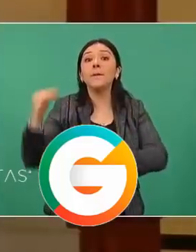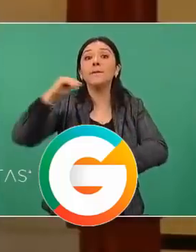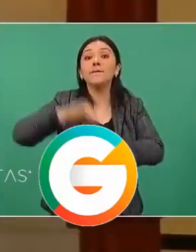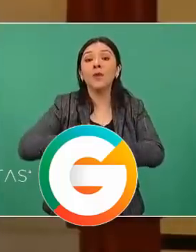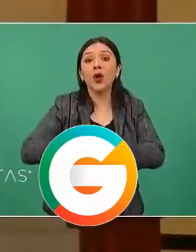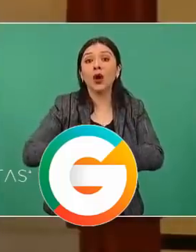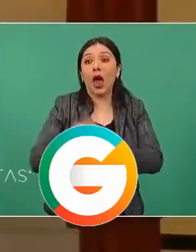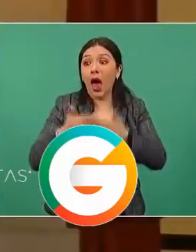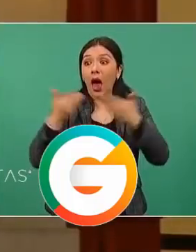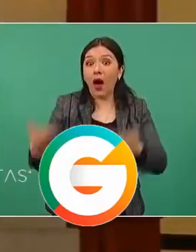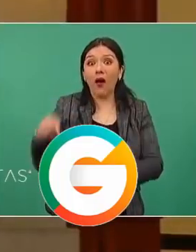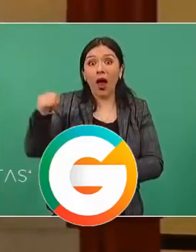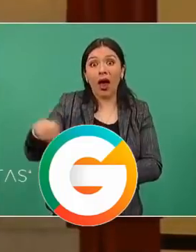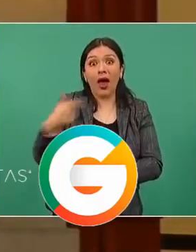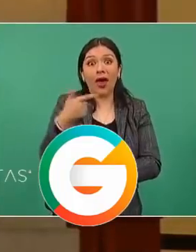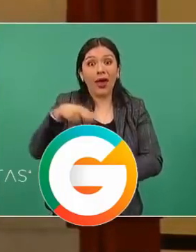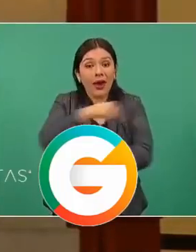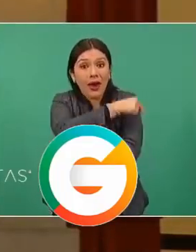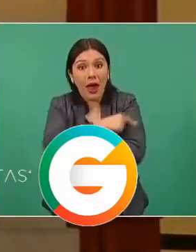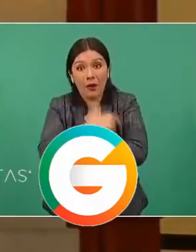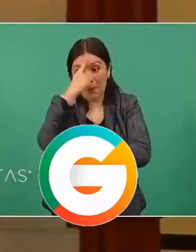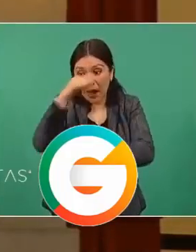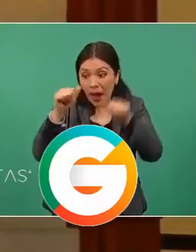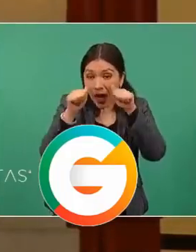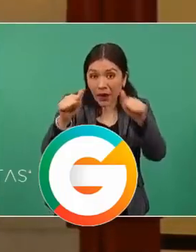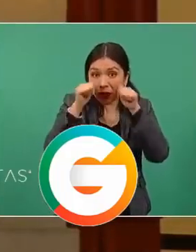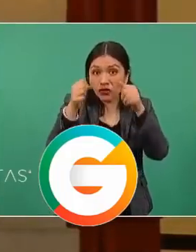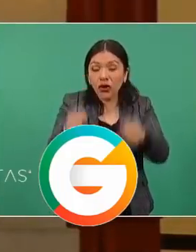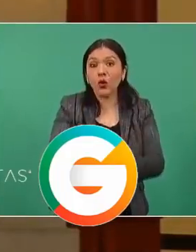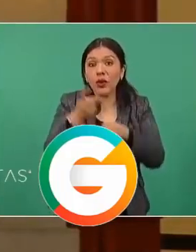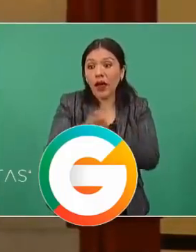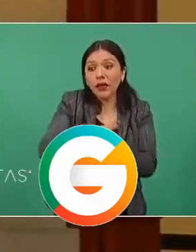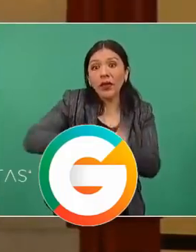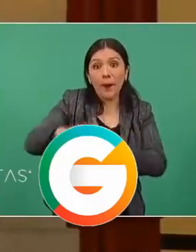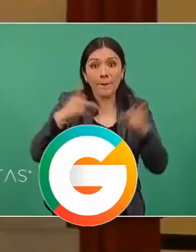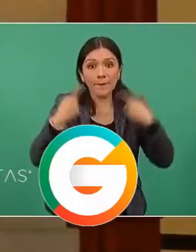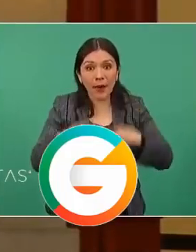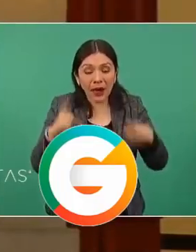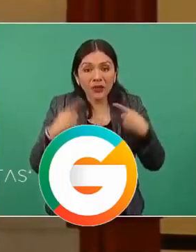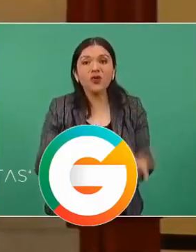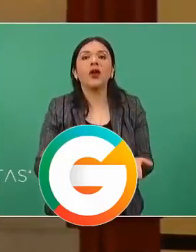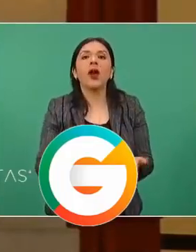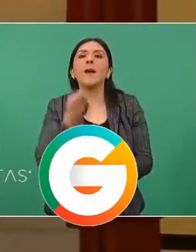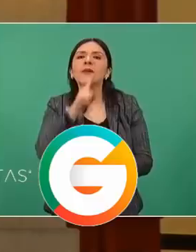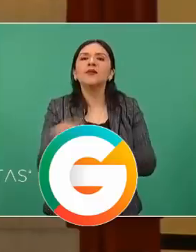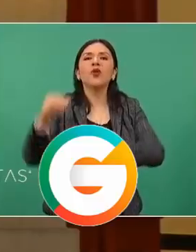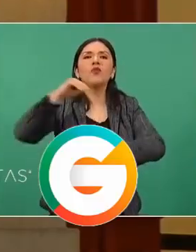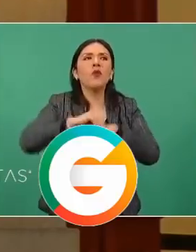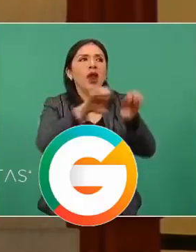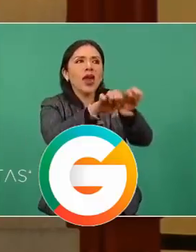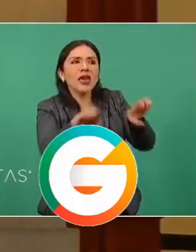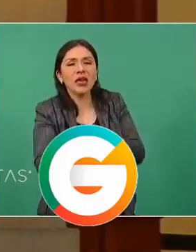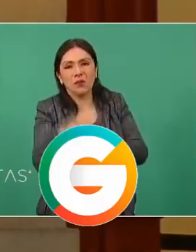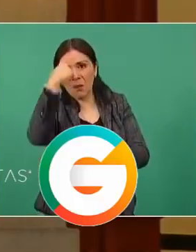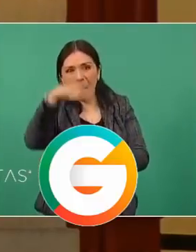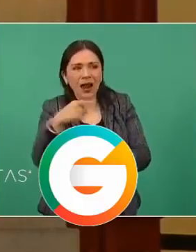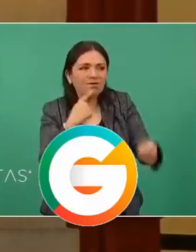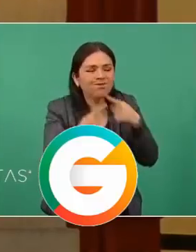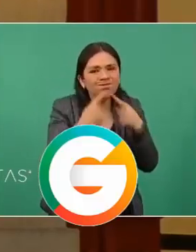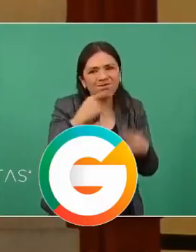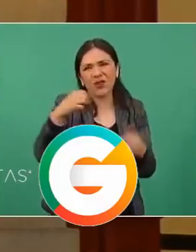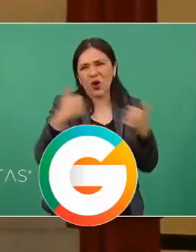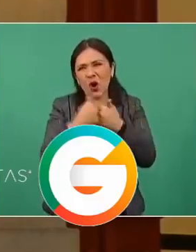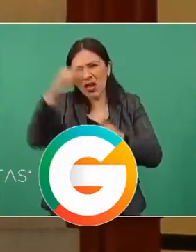está participando en el ámbito de la seguridad pública, así como el incremento de órganos de inteligencia totalmente coordinados